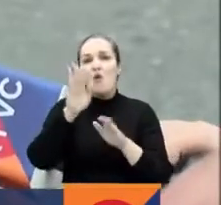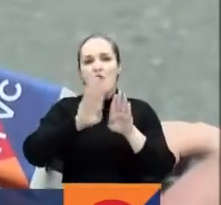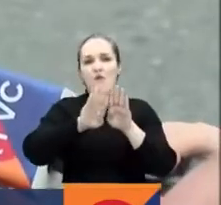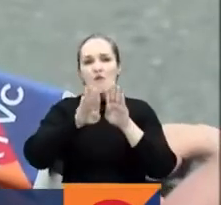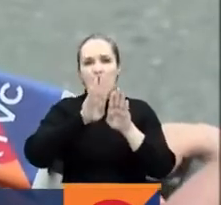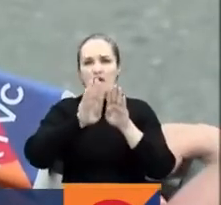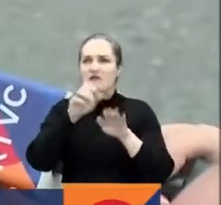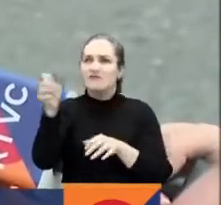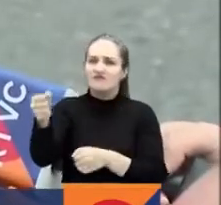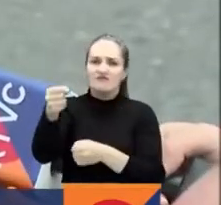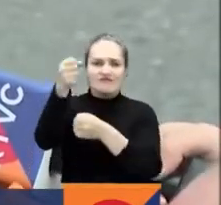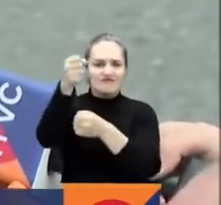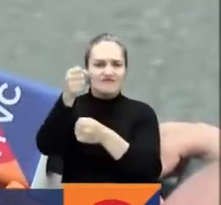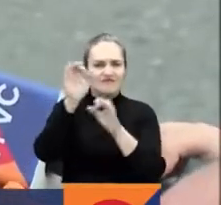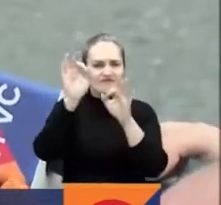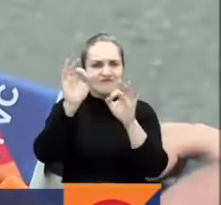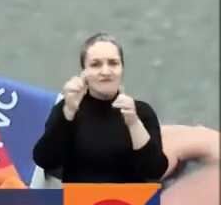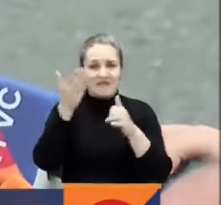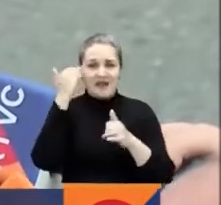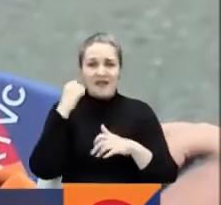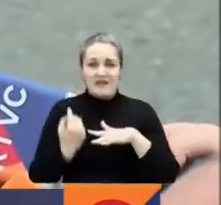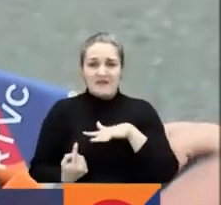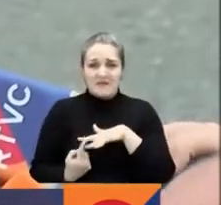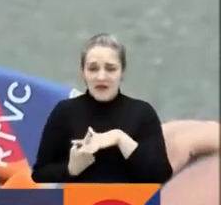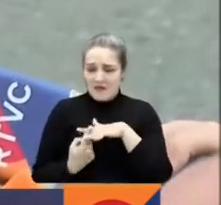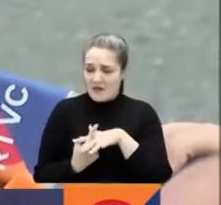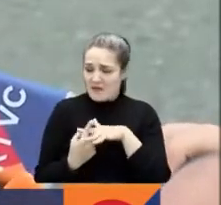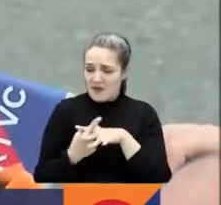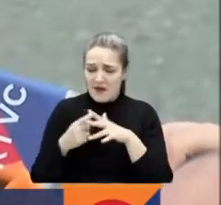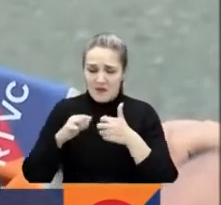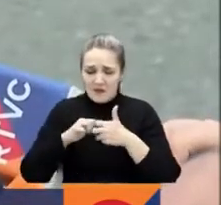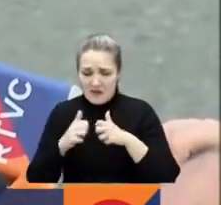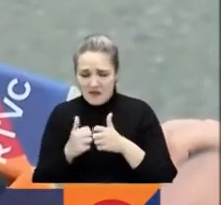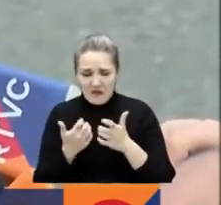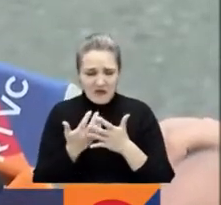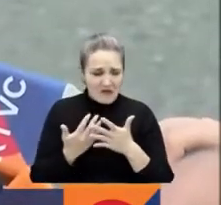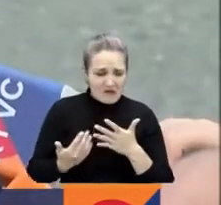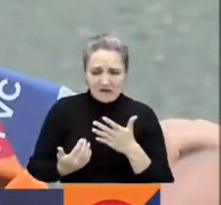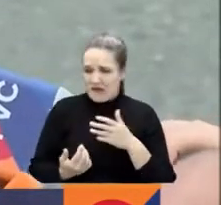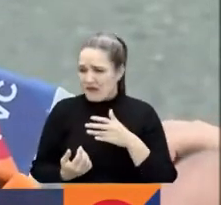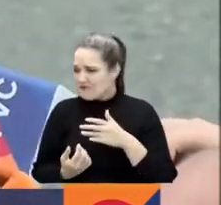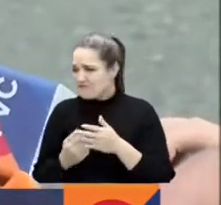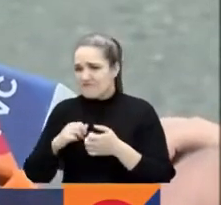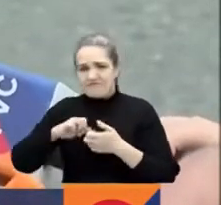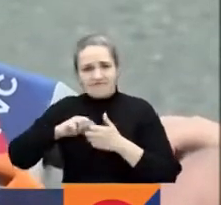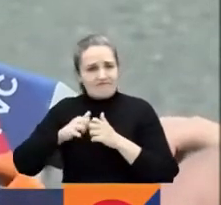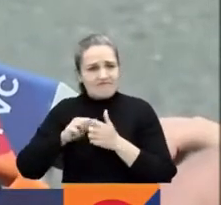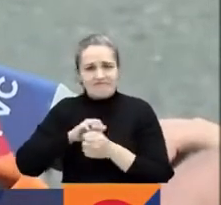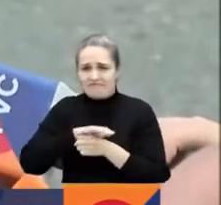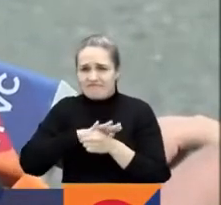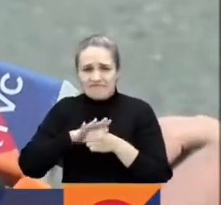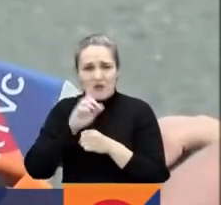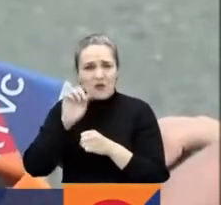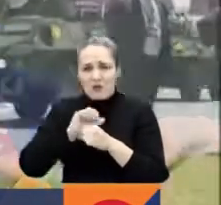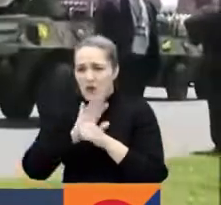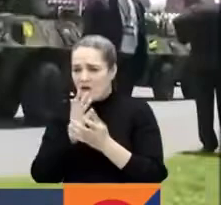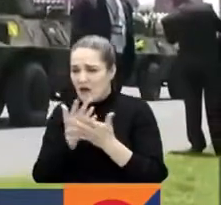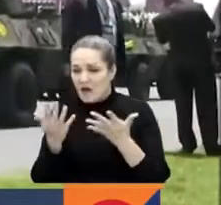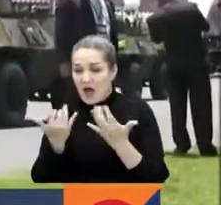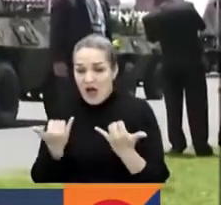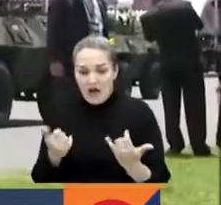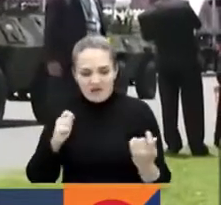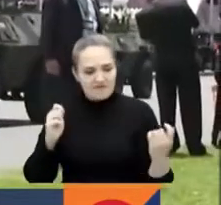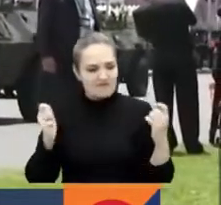las dificultades y todos los problemas que hemos tenido por el COVID-19, hoy es un día de unión alrededor de las fiestas patrias.